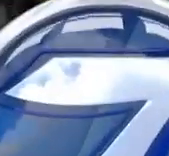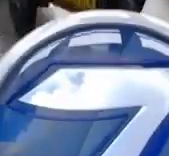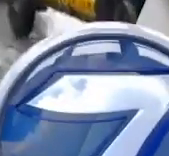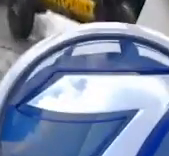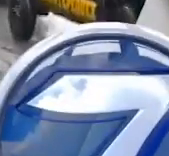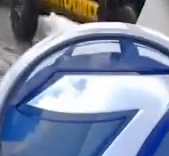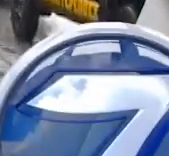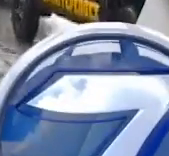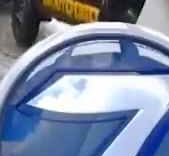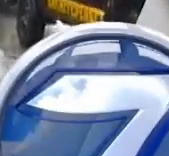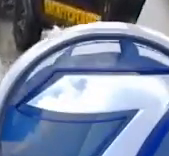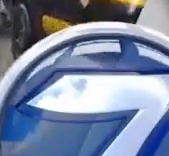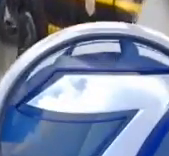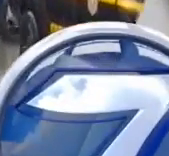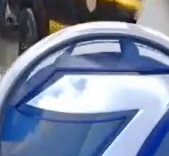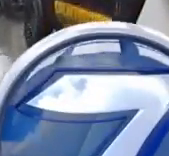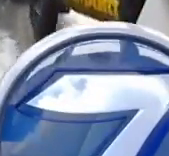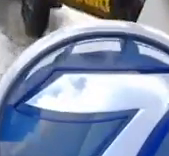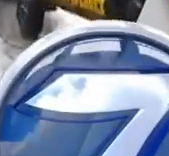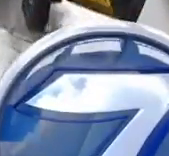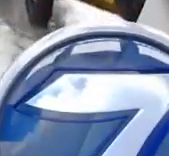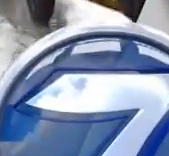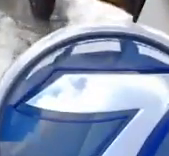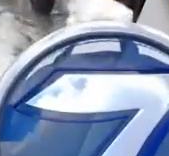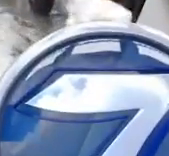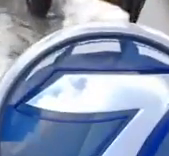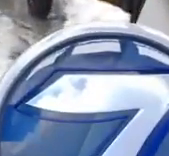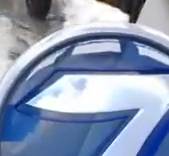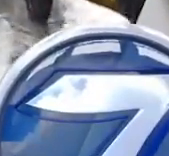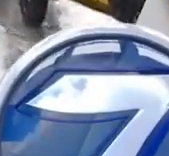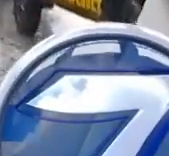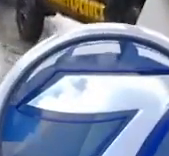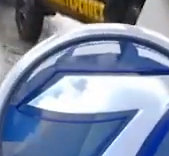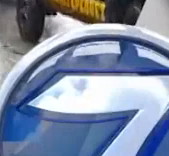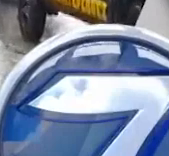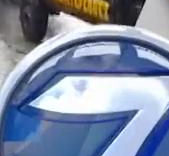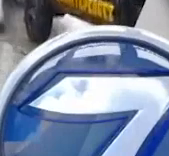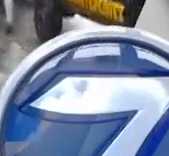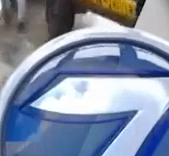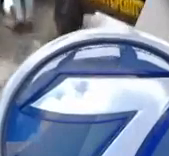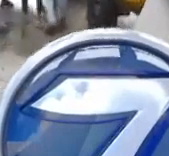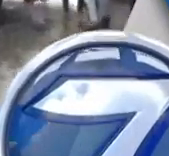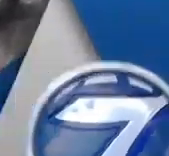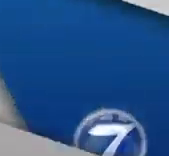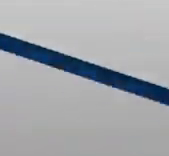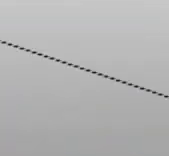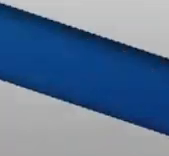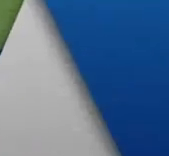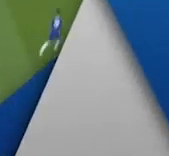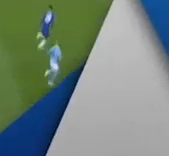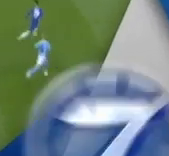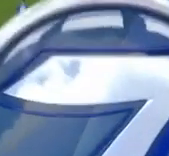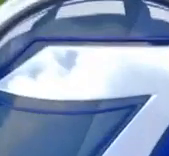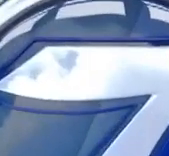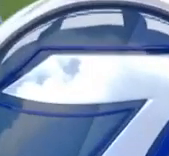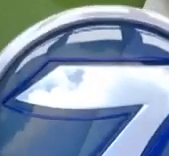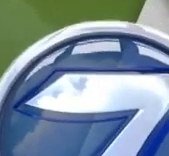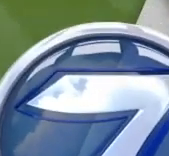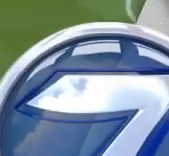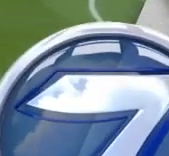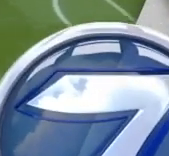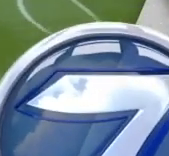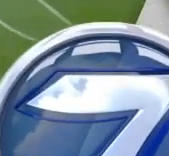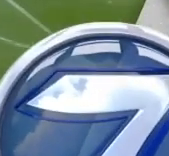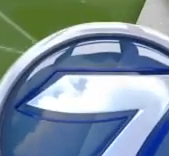Conductora de autobús extraurbano protagoniza fatídico percance en pleno centro de Mazatenango. La